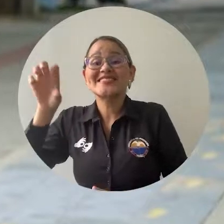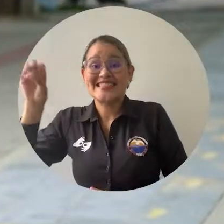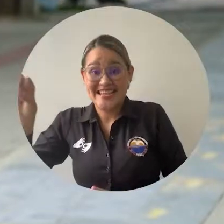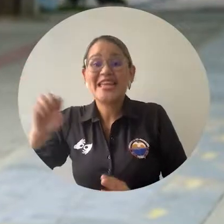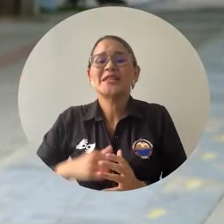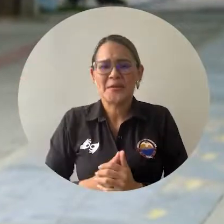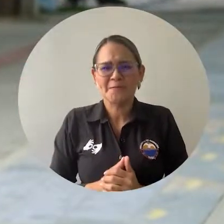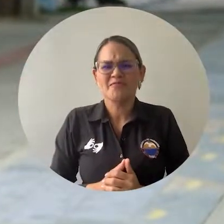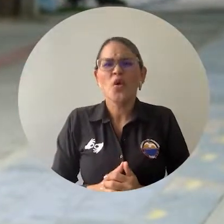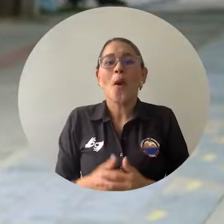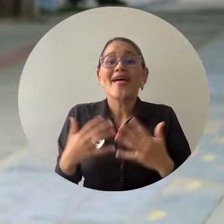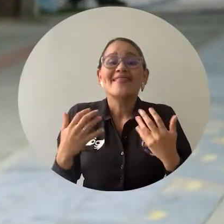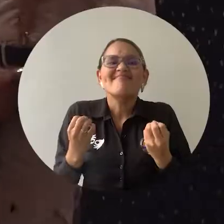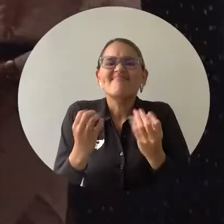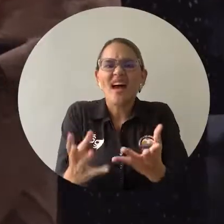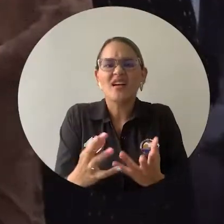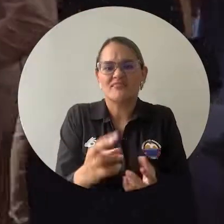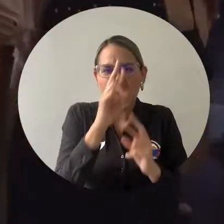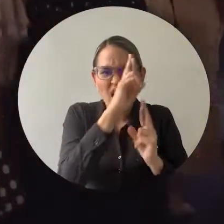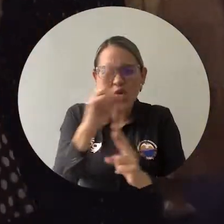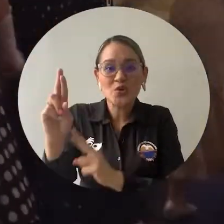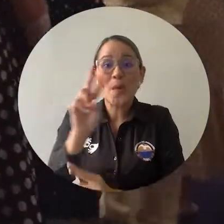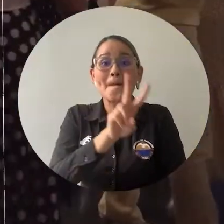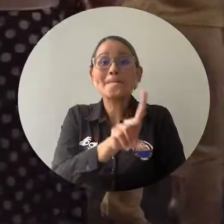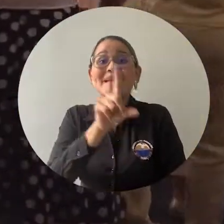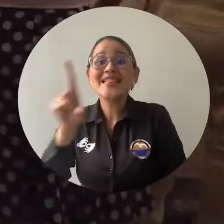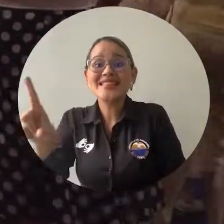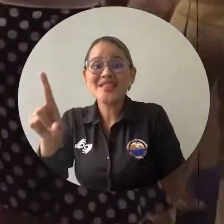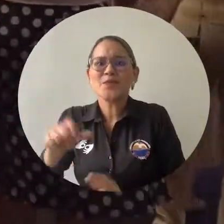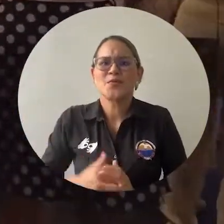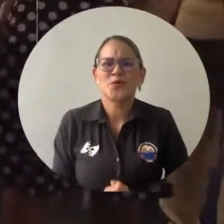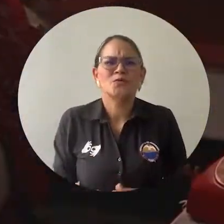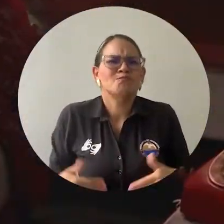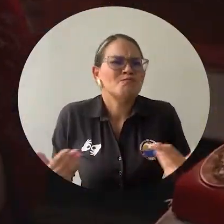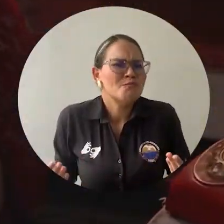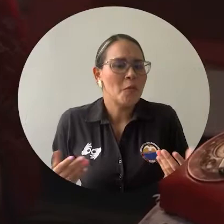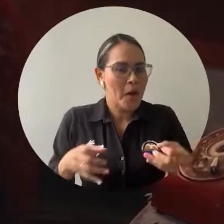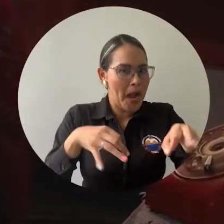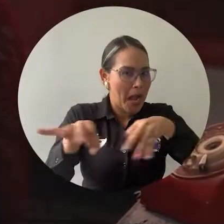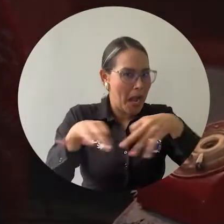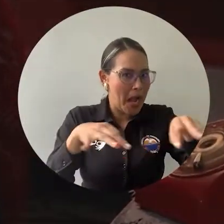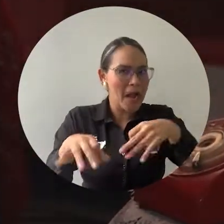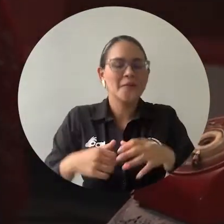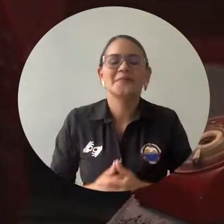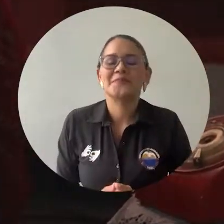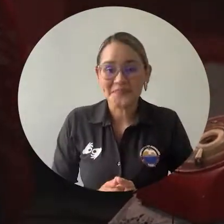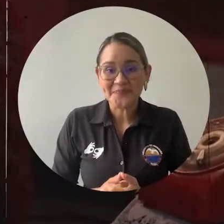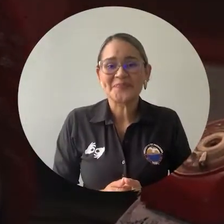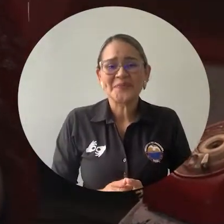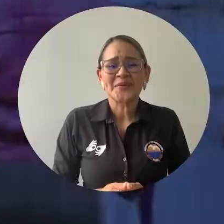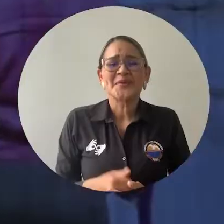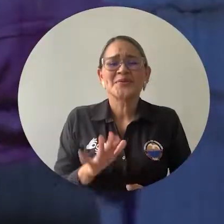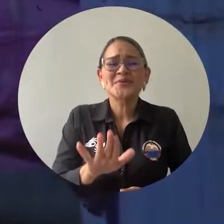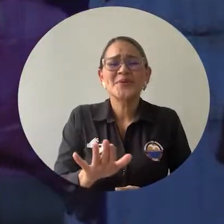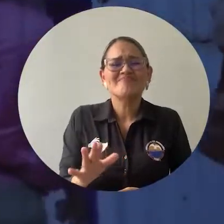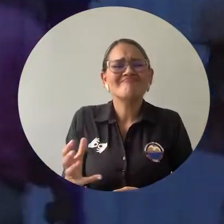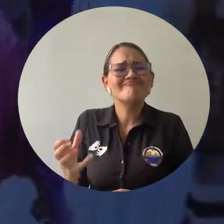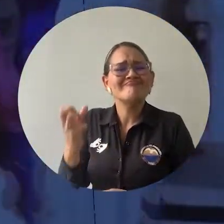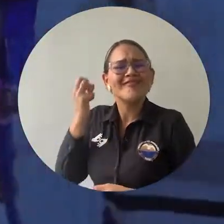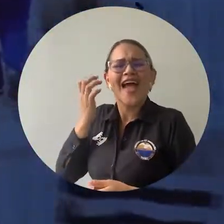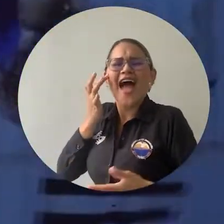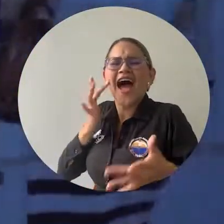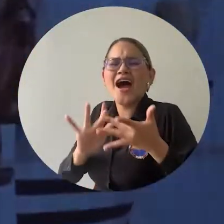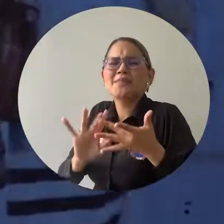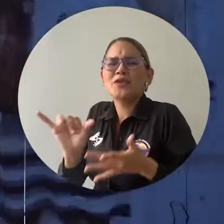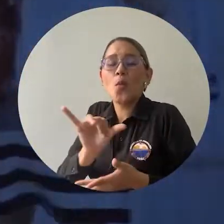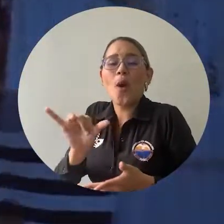profesores en diferentes ámbitos. Un alegre acto que evocó la década del surgimiento de la Universidad del Magdalena